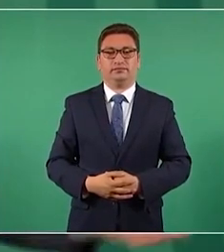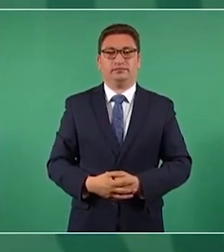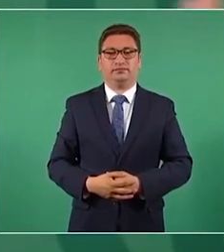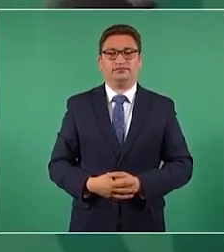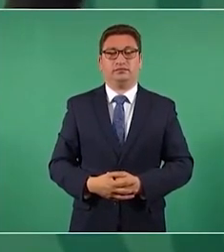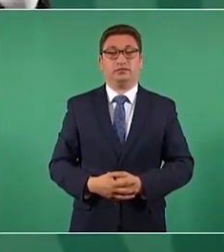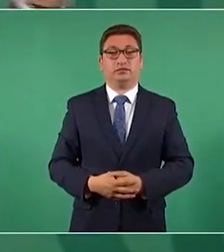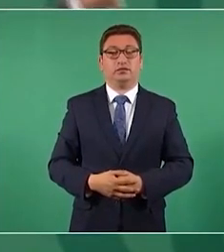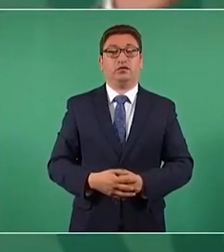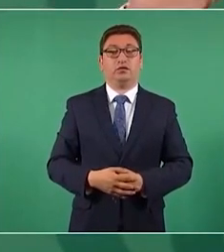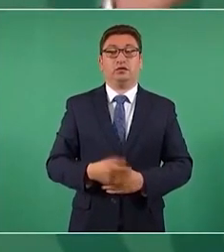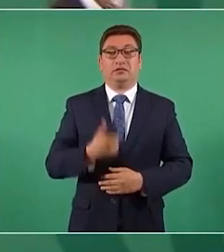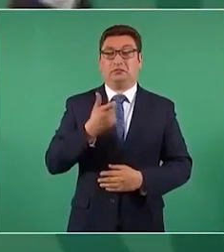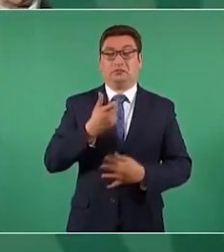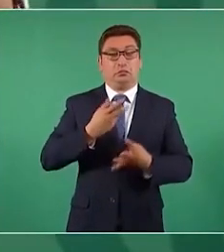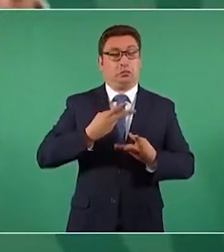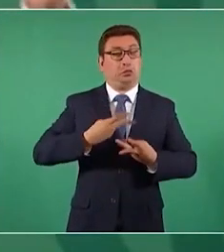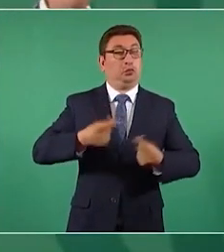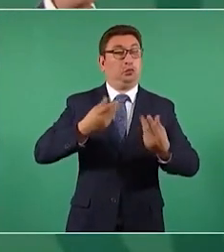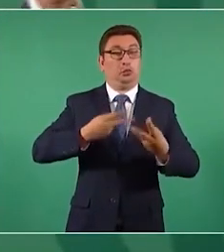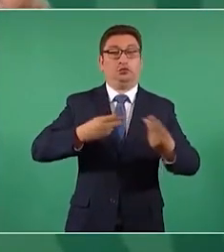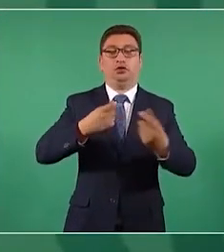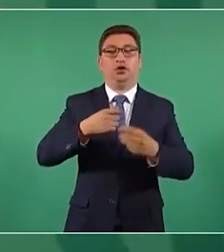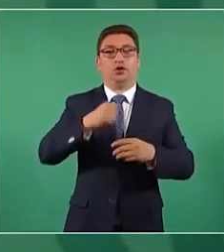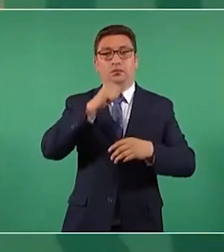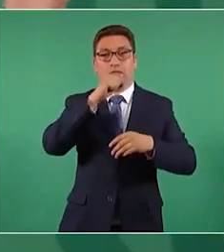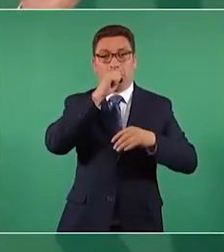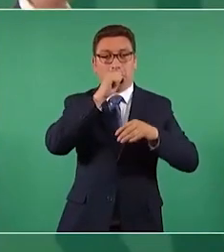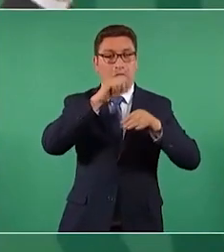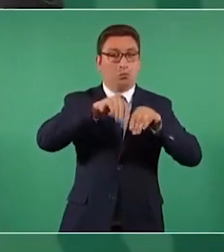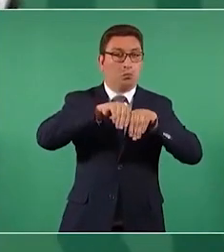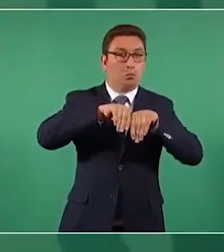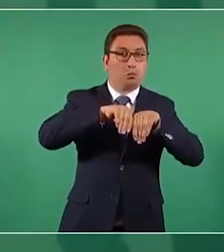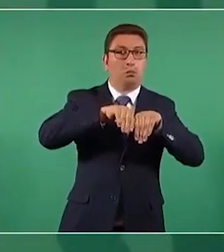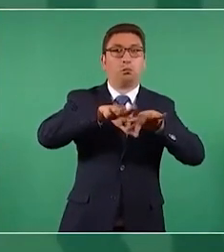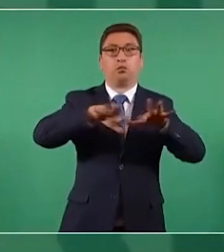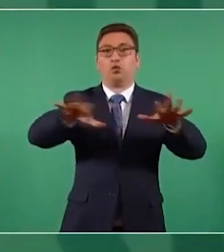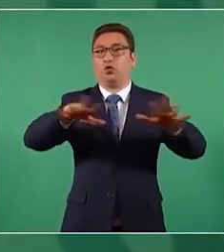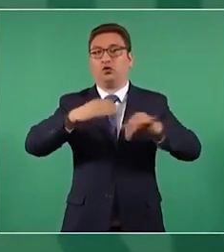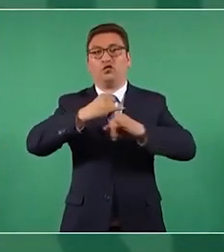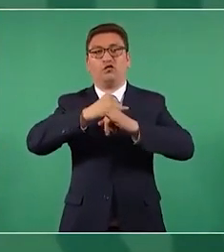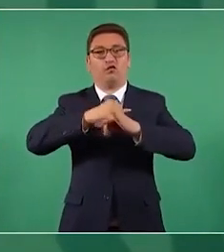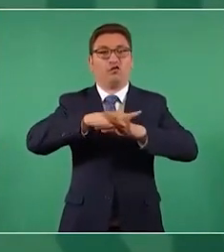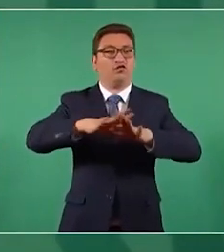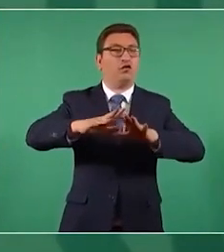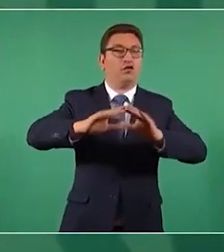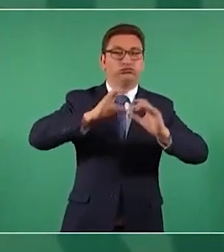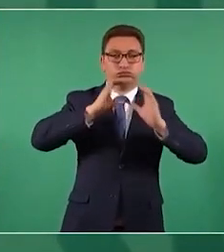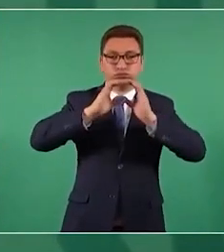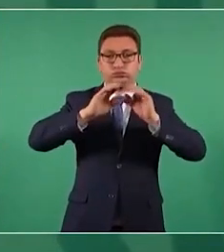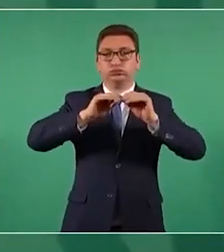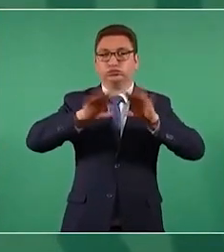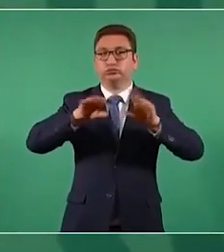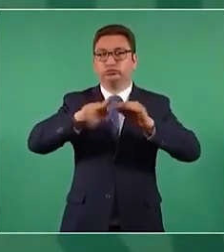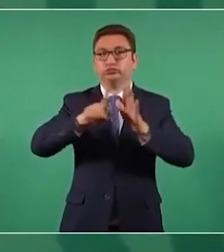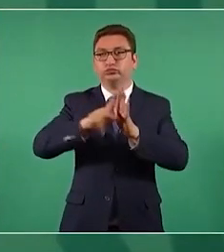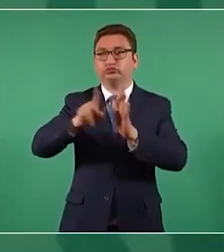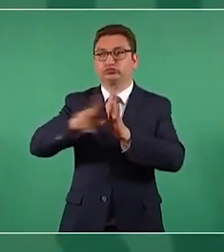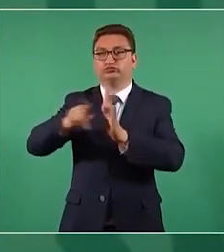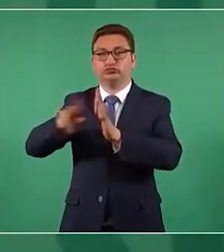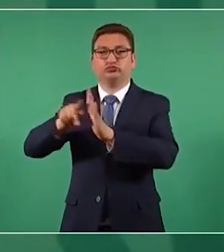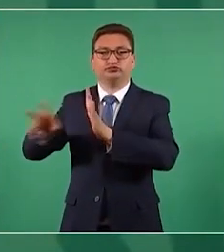propaganda de los medios de información completamente